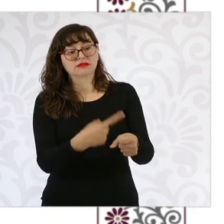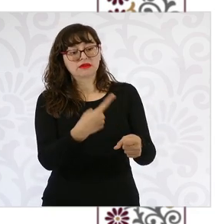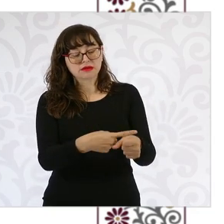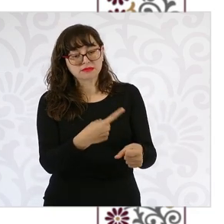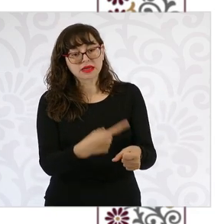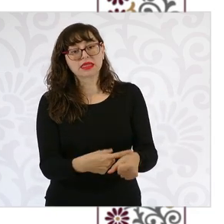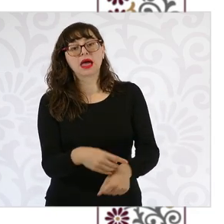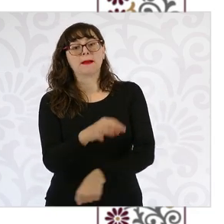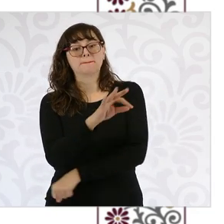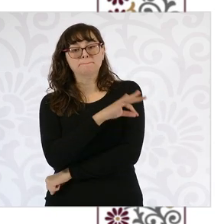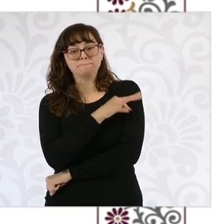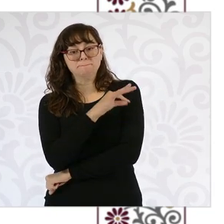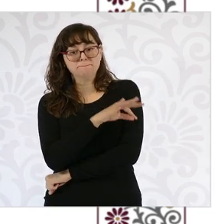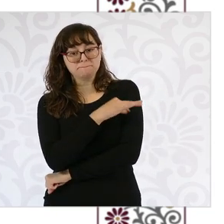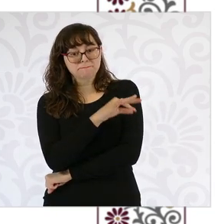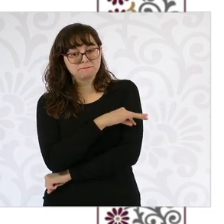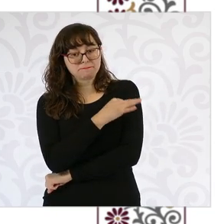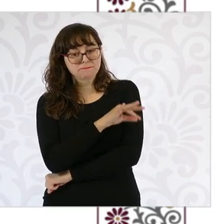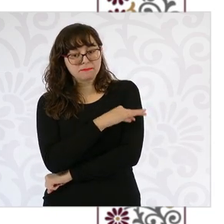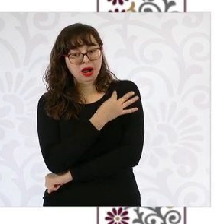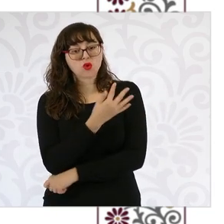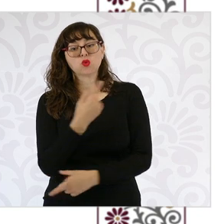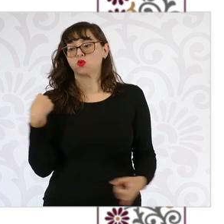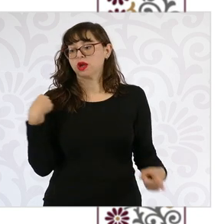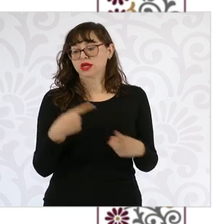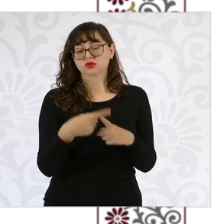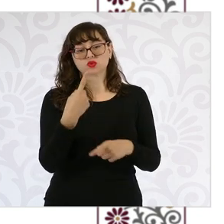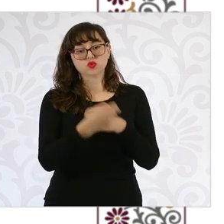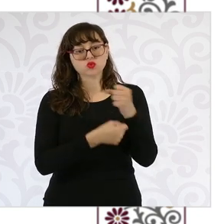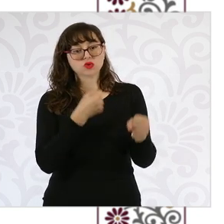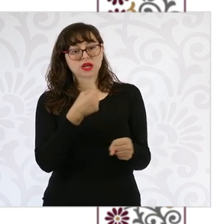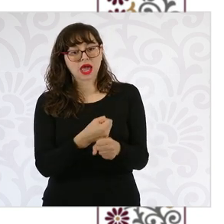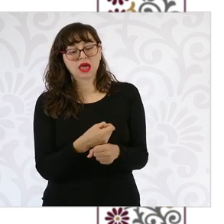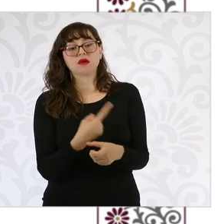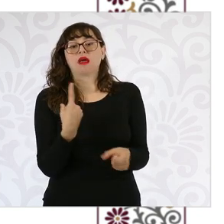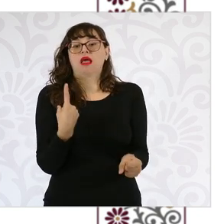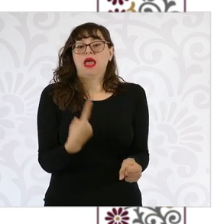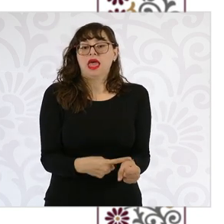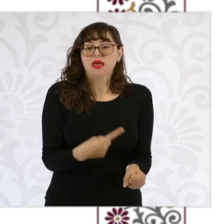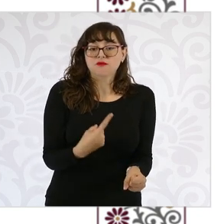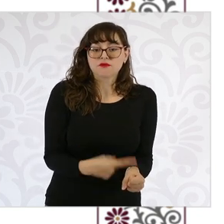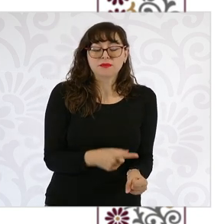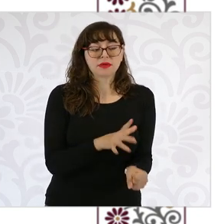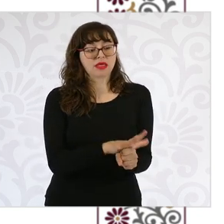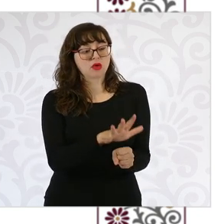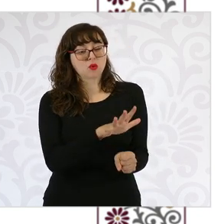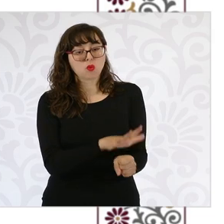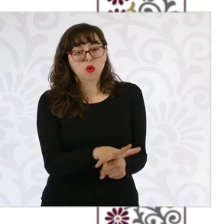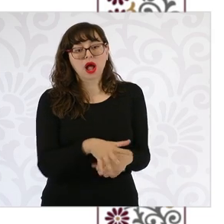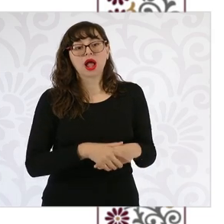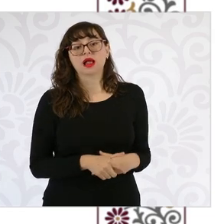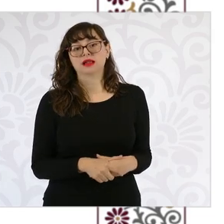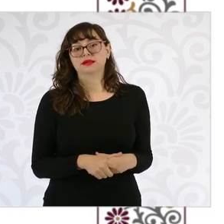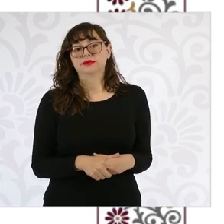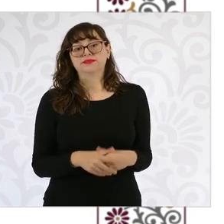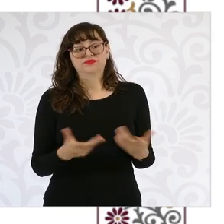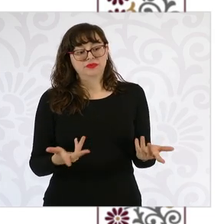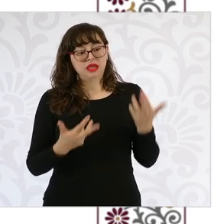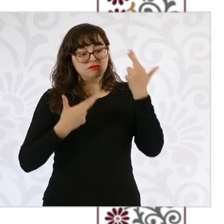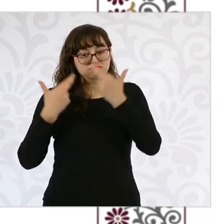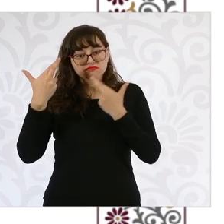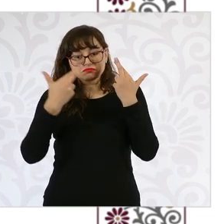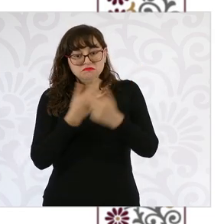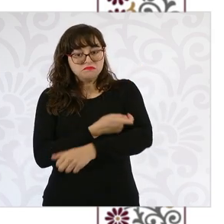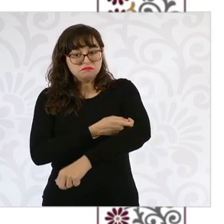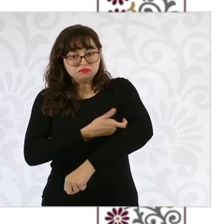sobre las vacunas que se ha puesto en el último año, sobre las enfermedades que padece, estudios clínicos que se